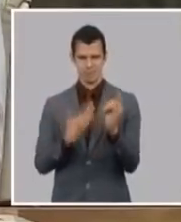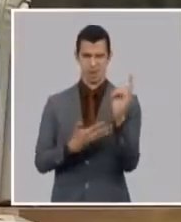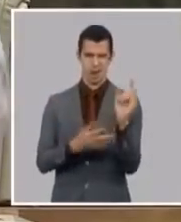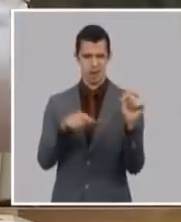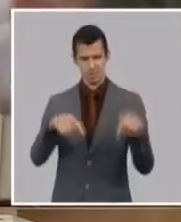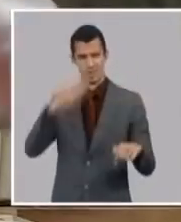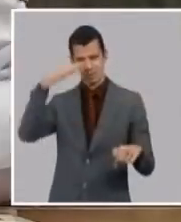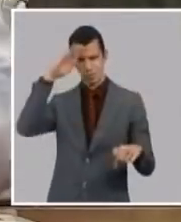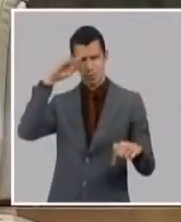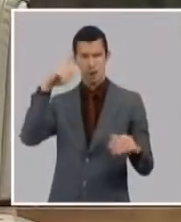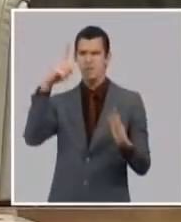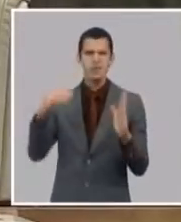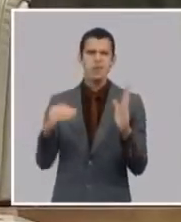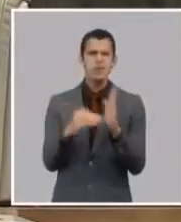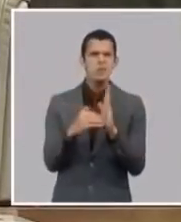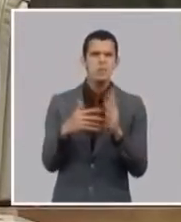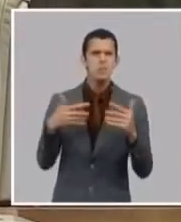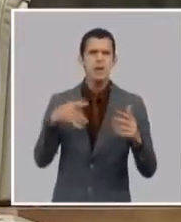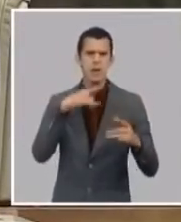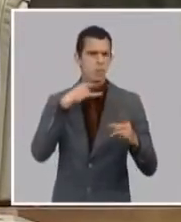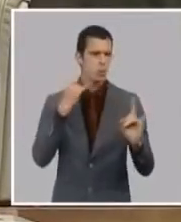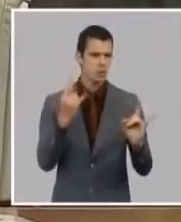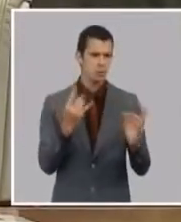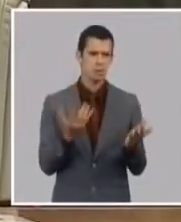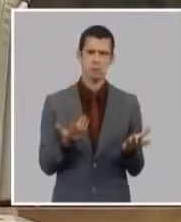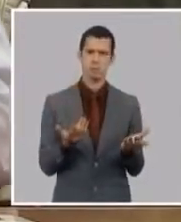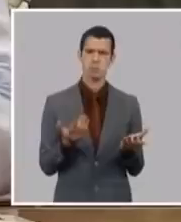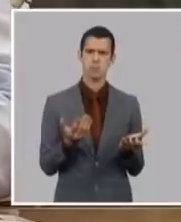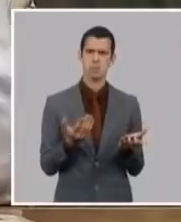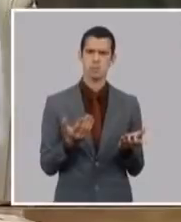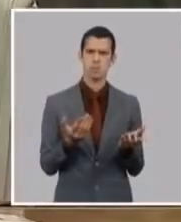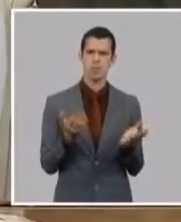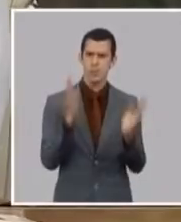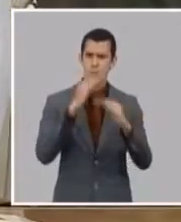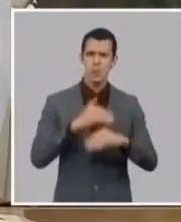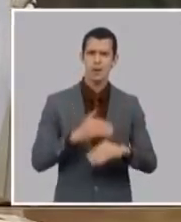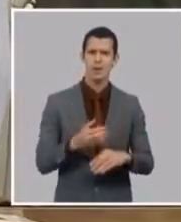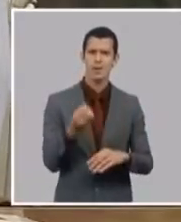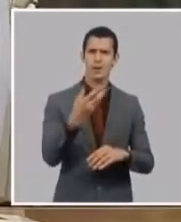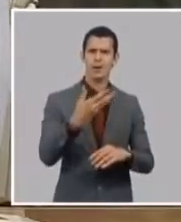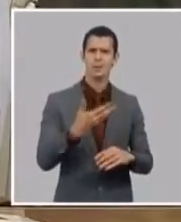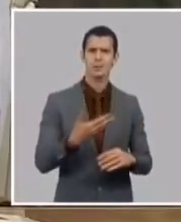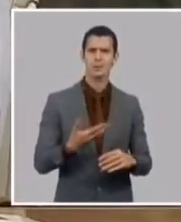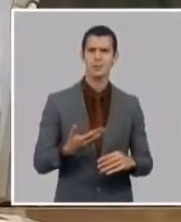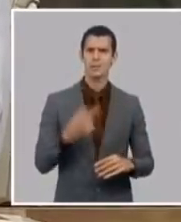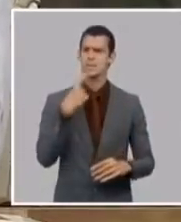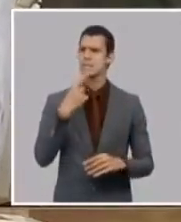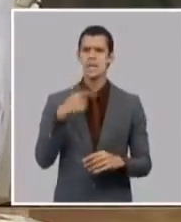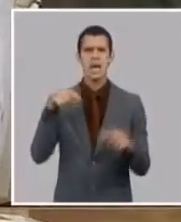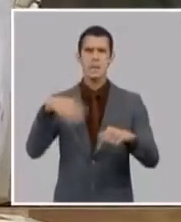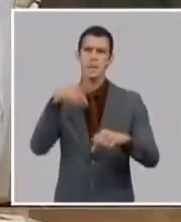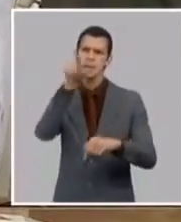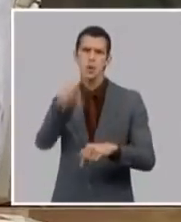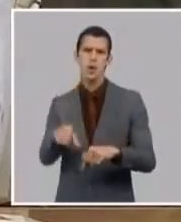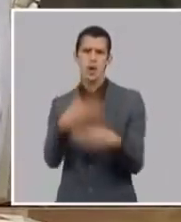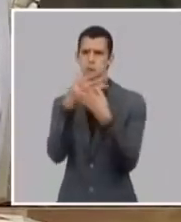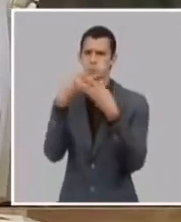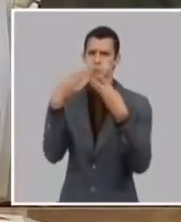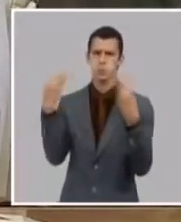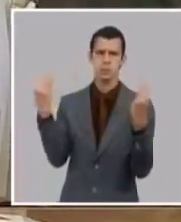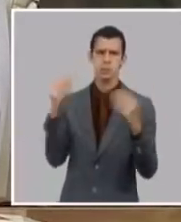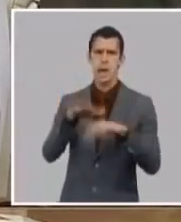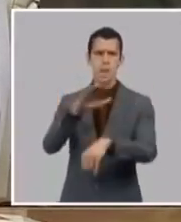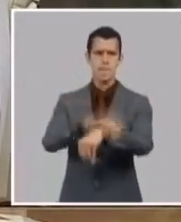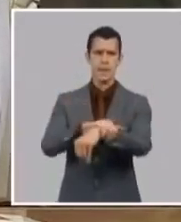que hay miles de desaparecidos en Cuba que hay una represión absoluta salió una persona en un gesto totalmente